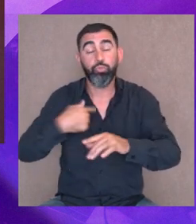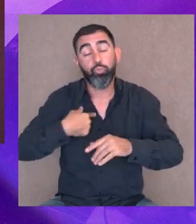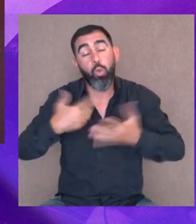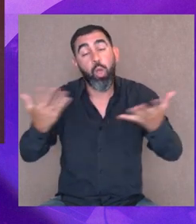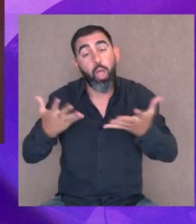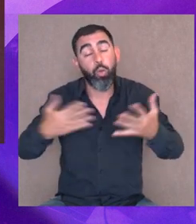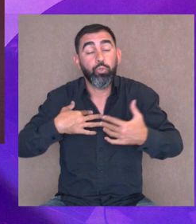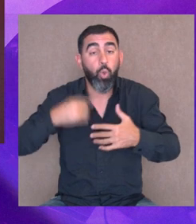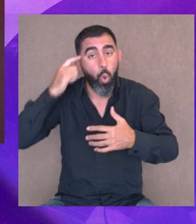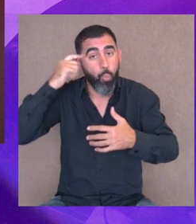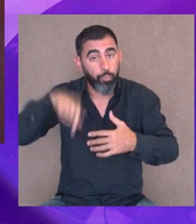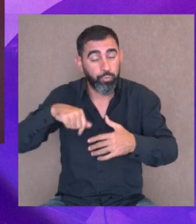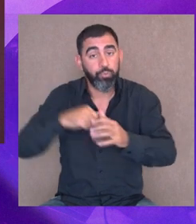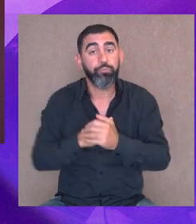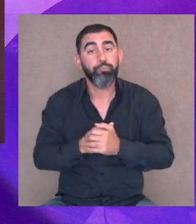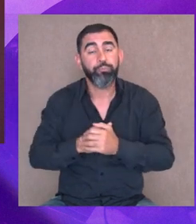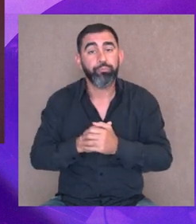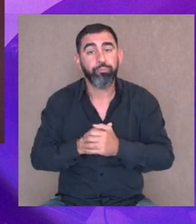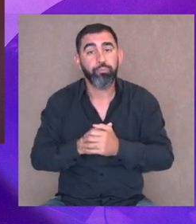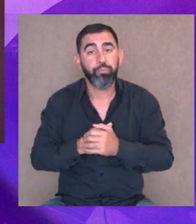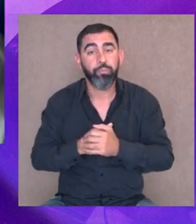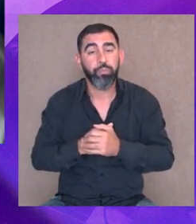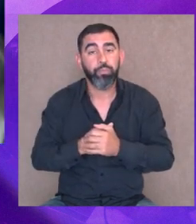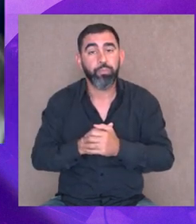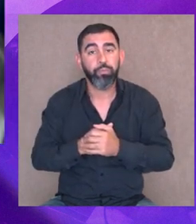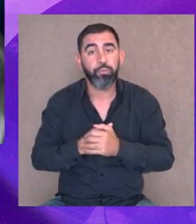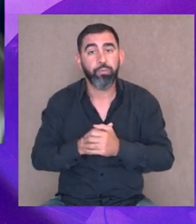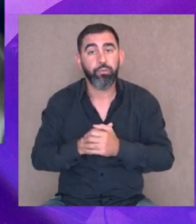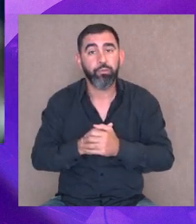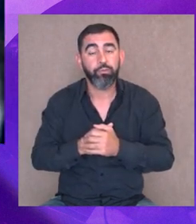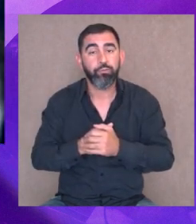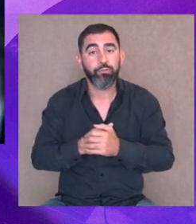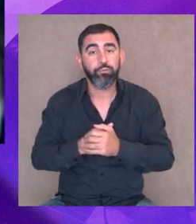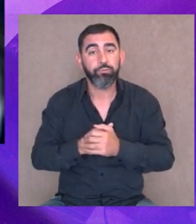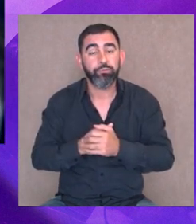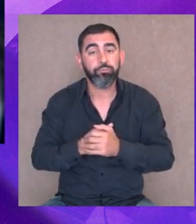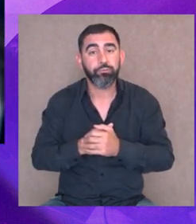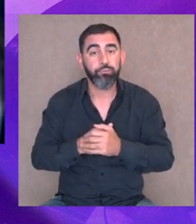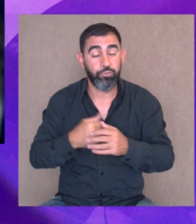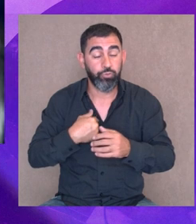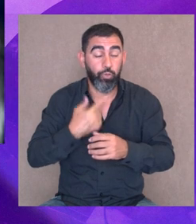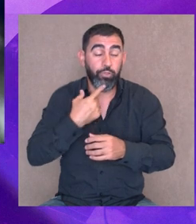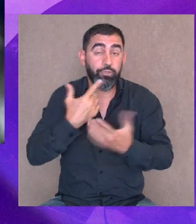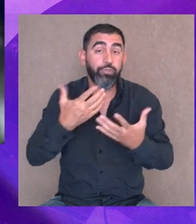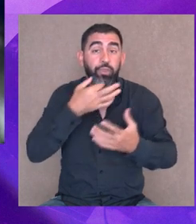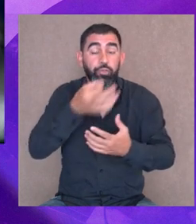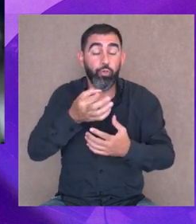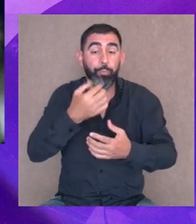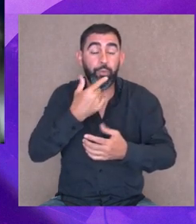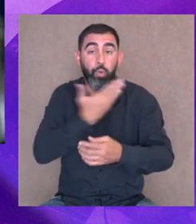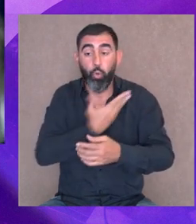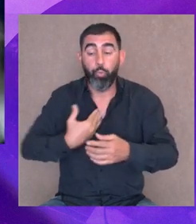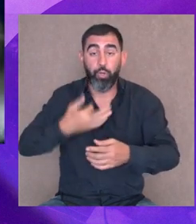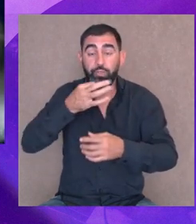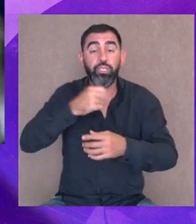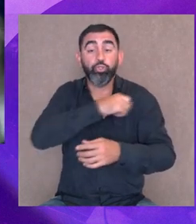ahora siendo partidaria de que, y acá Mónica ahora le da un ataque, pero yo estoy siendo partidaria de que... Ahora yo soy del